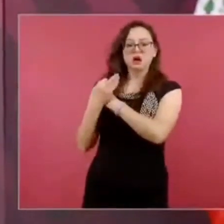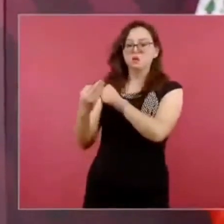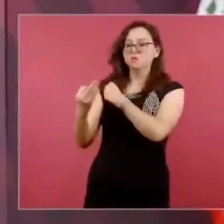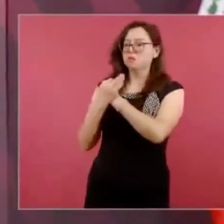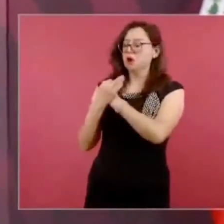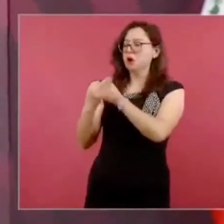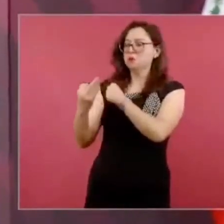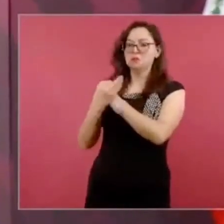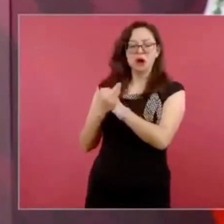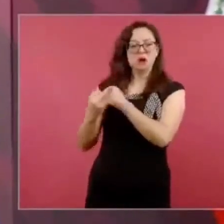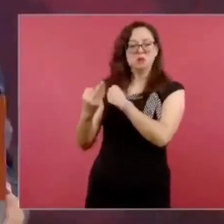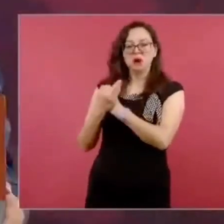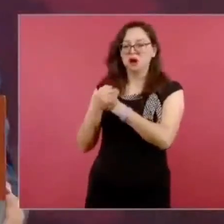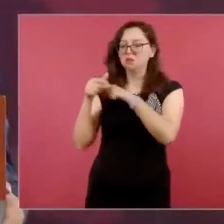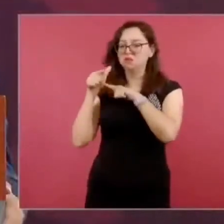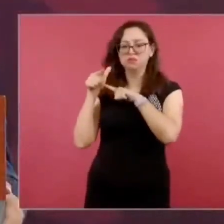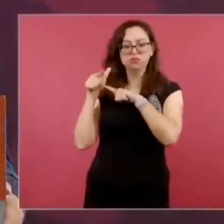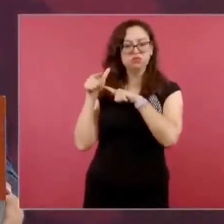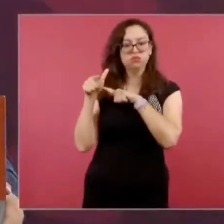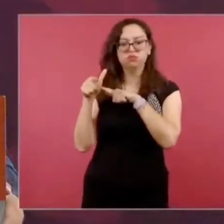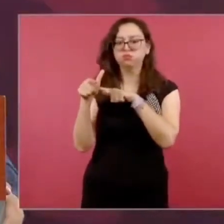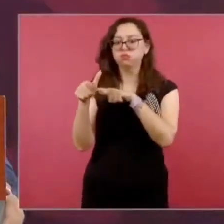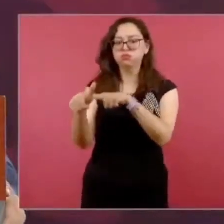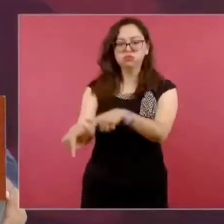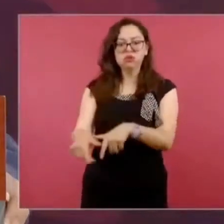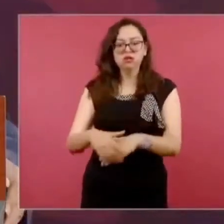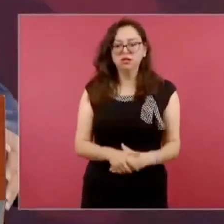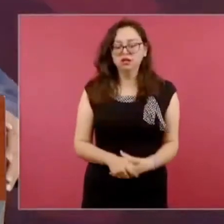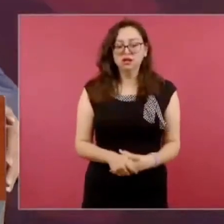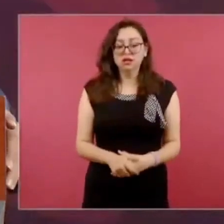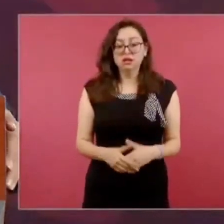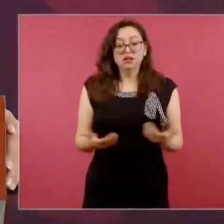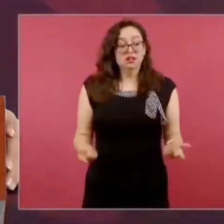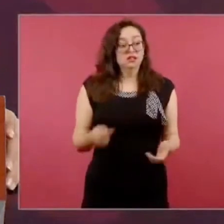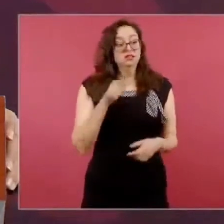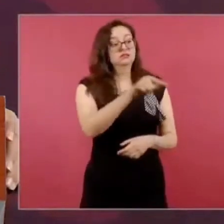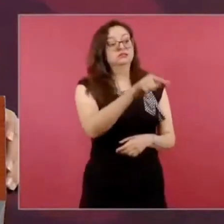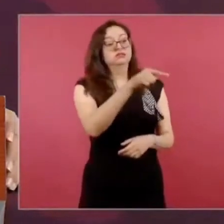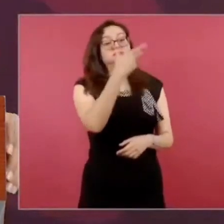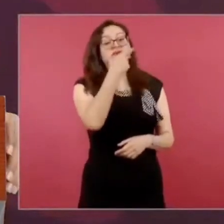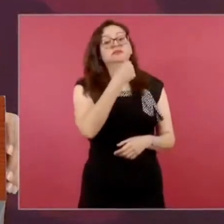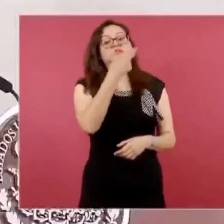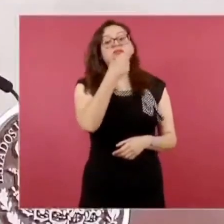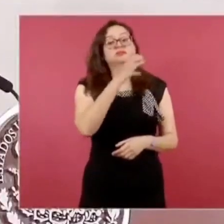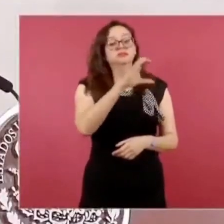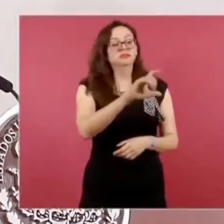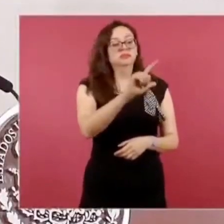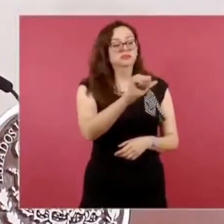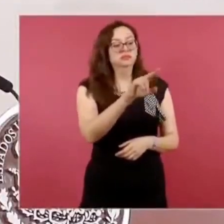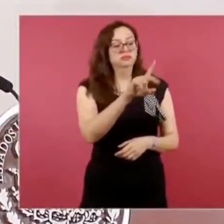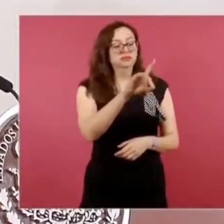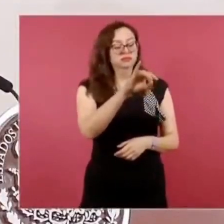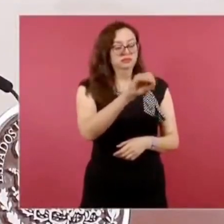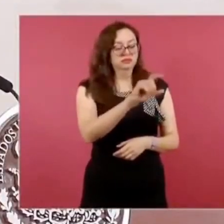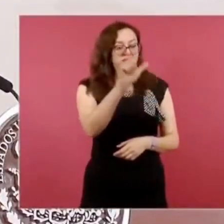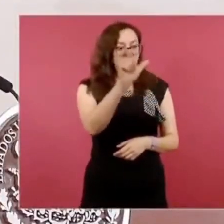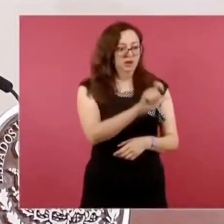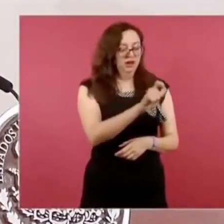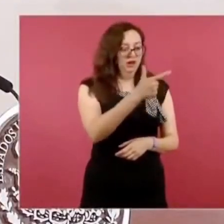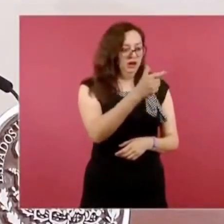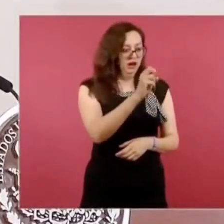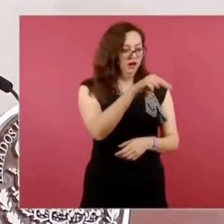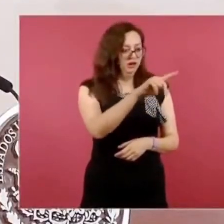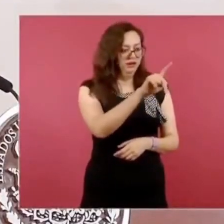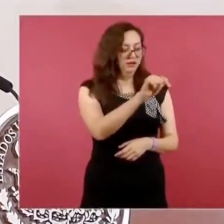López Obrador con una encuestadora que cucharea